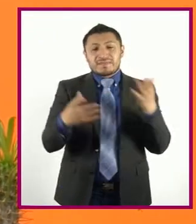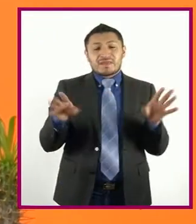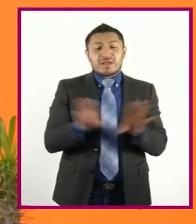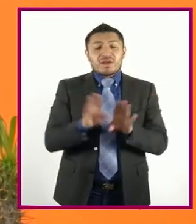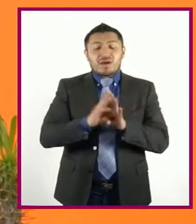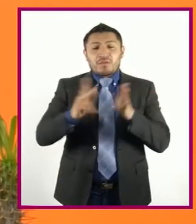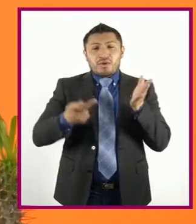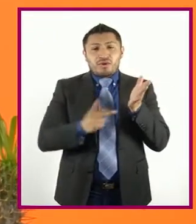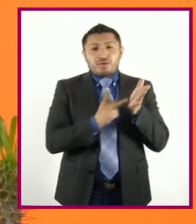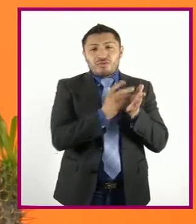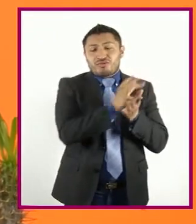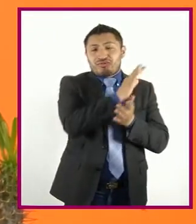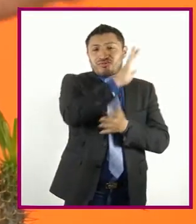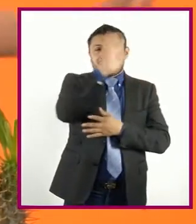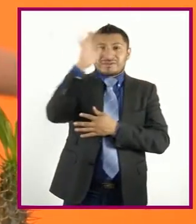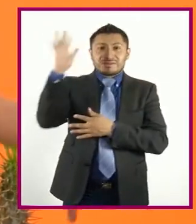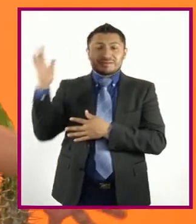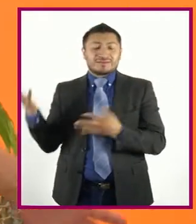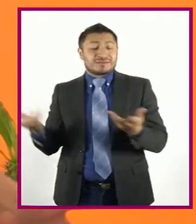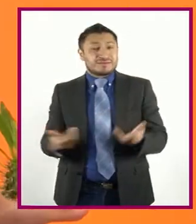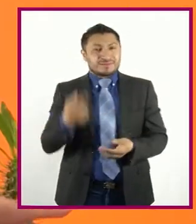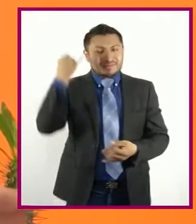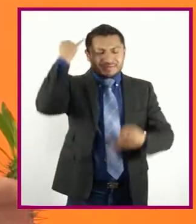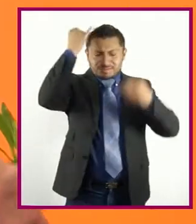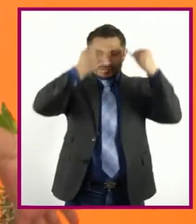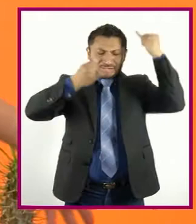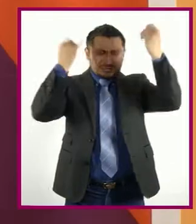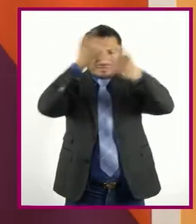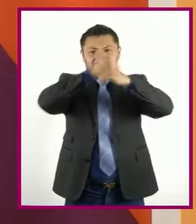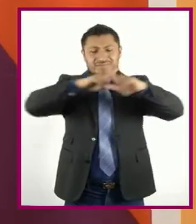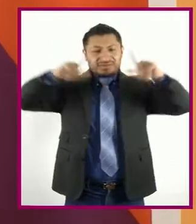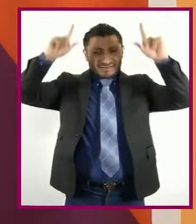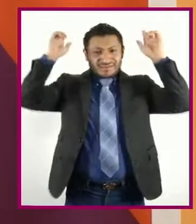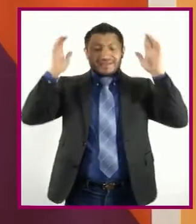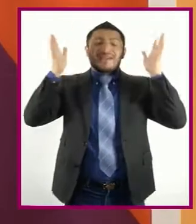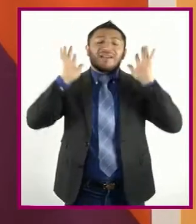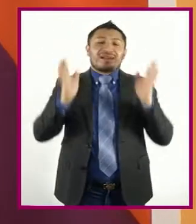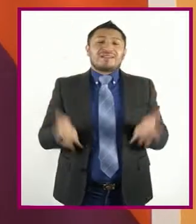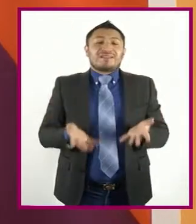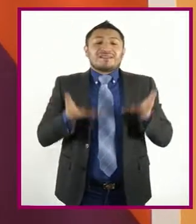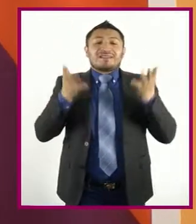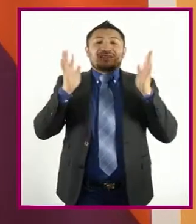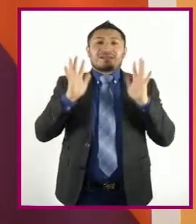lo inimaginable ¡Ahhh!